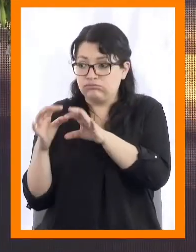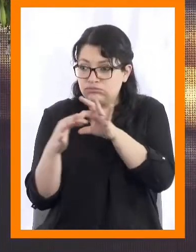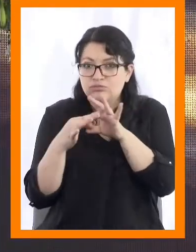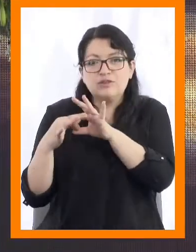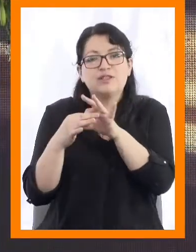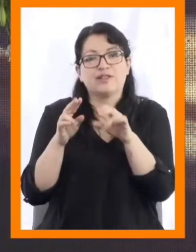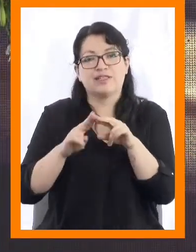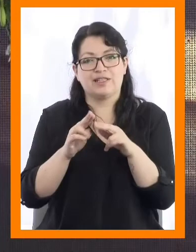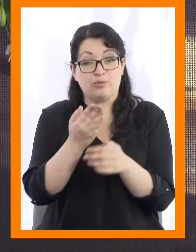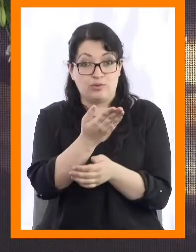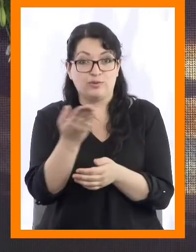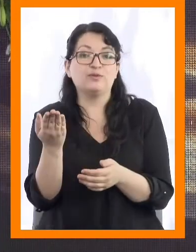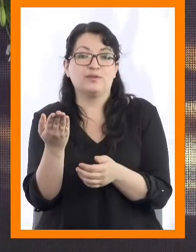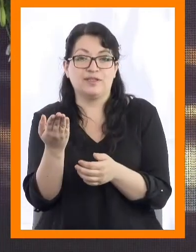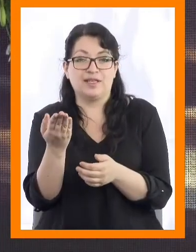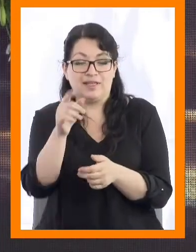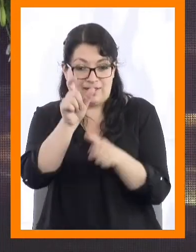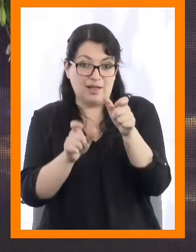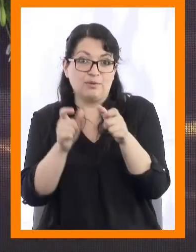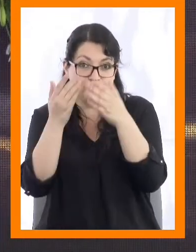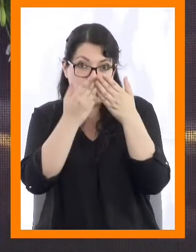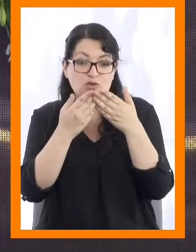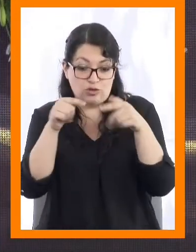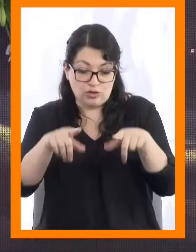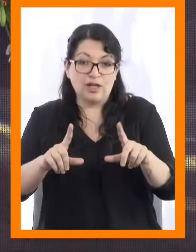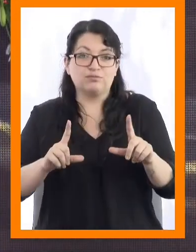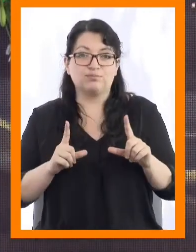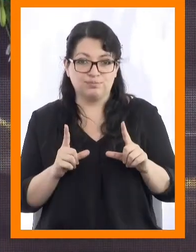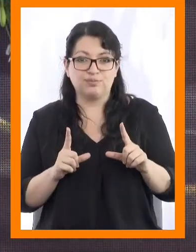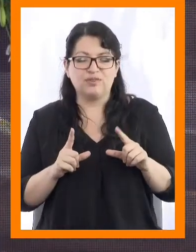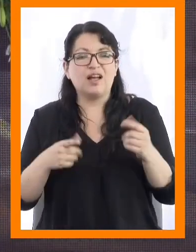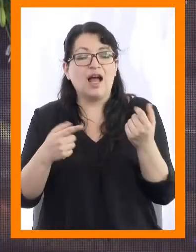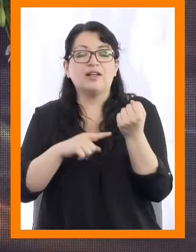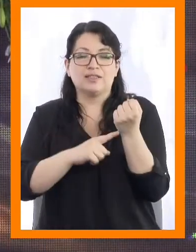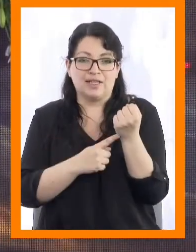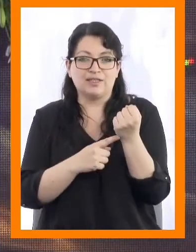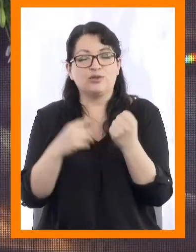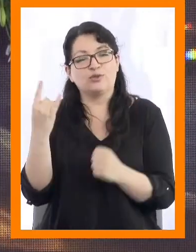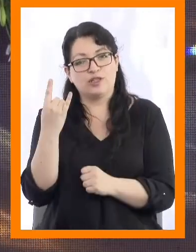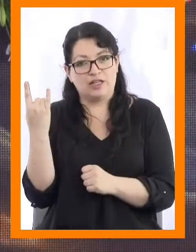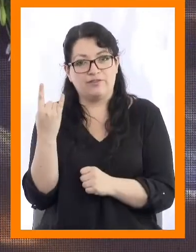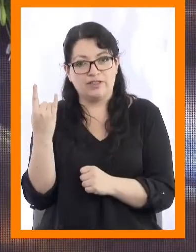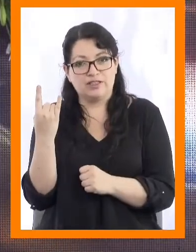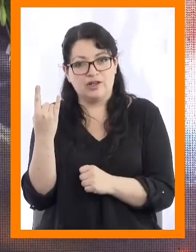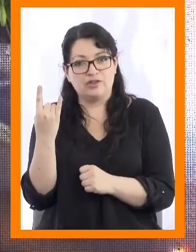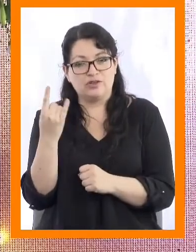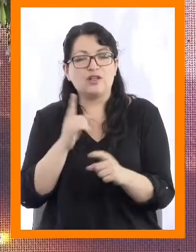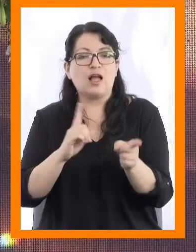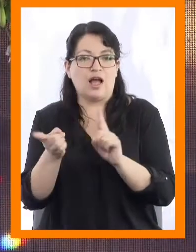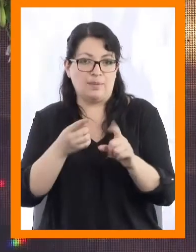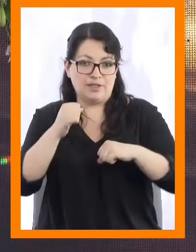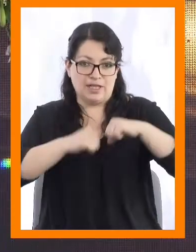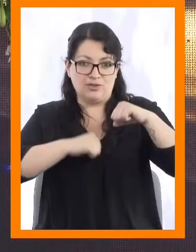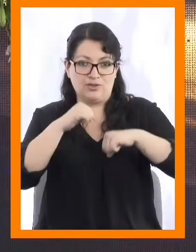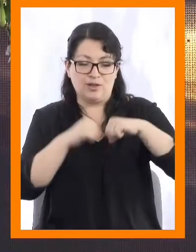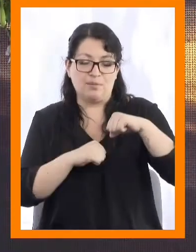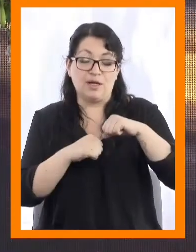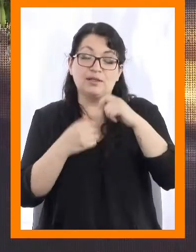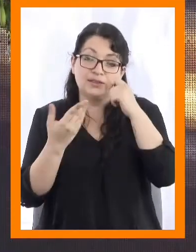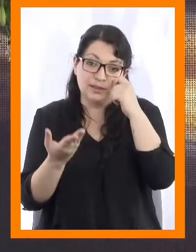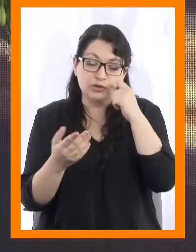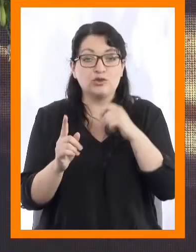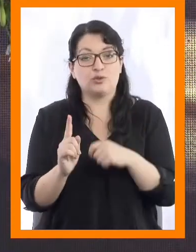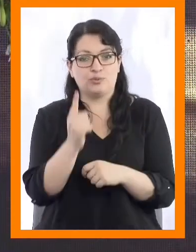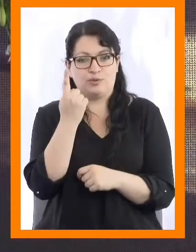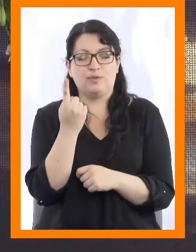ustedes, nuestros titulados, cierto, en este caso, de técnico de nivel superior en administración de empresas. Así que lo